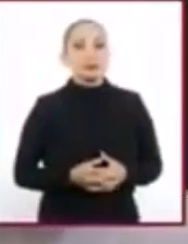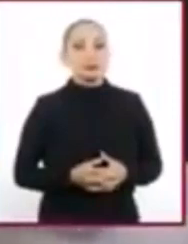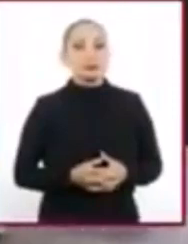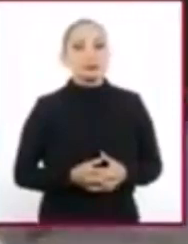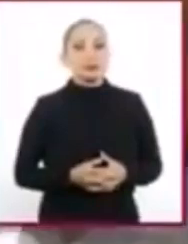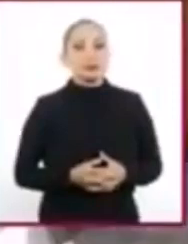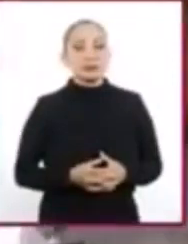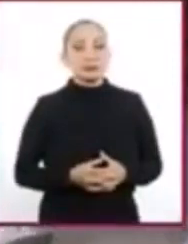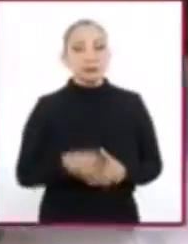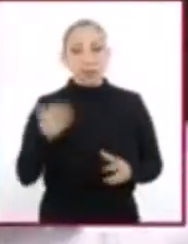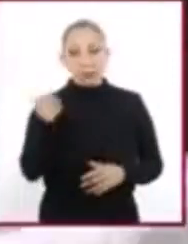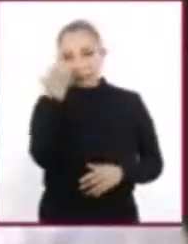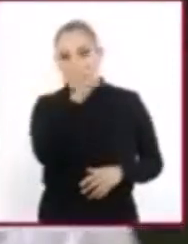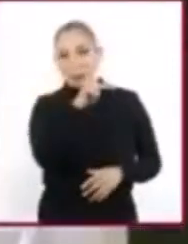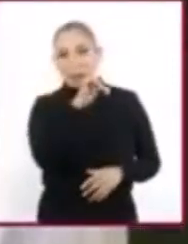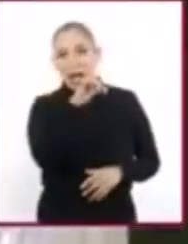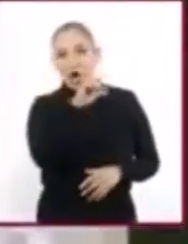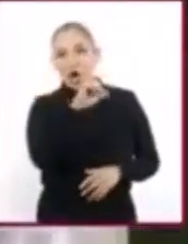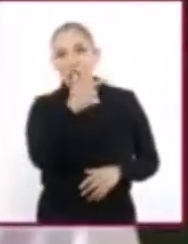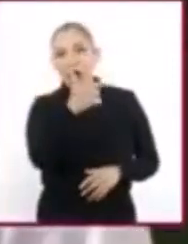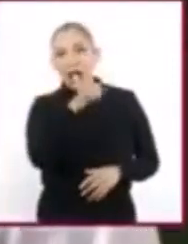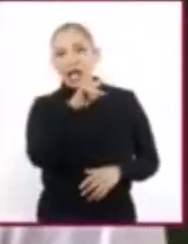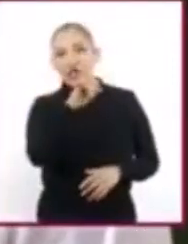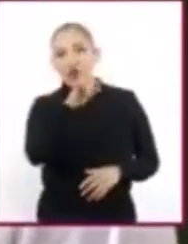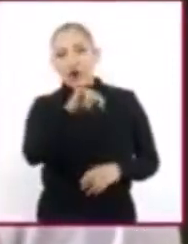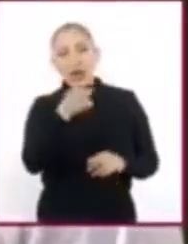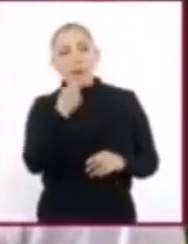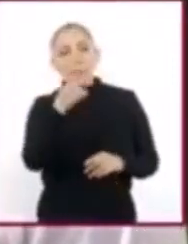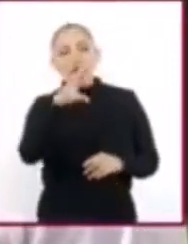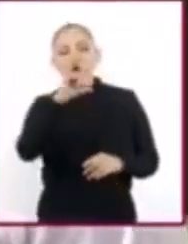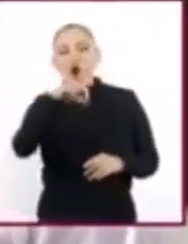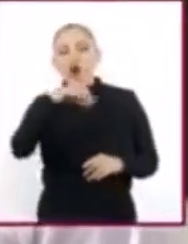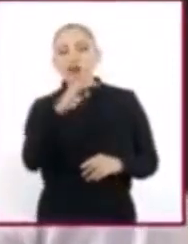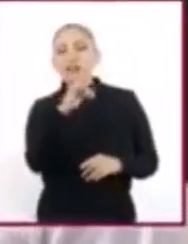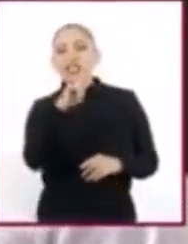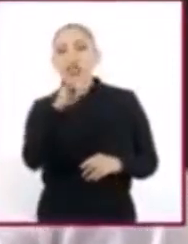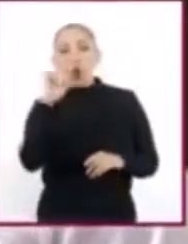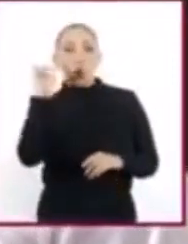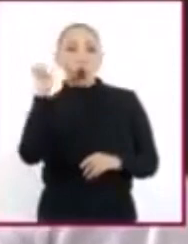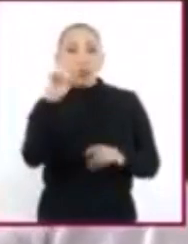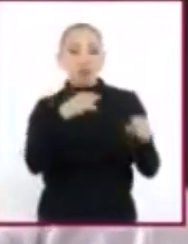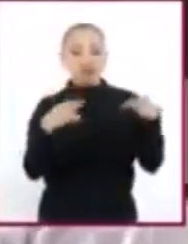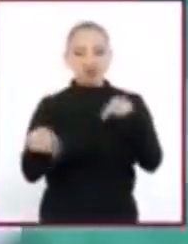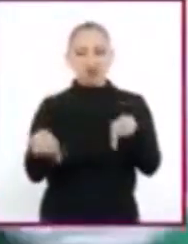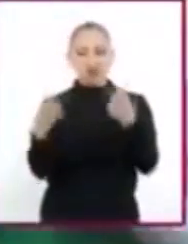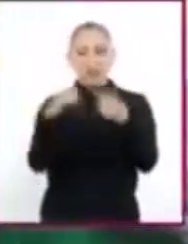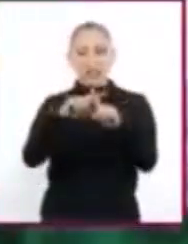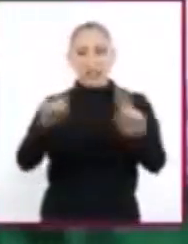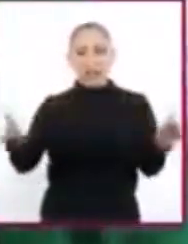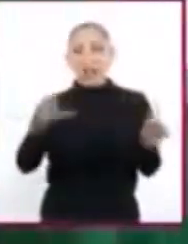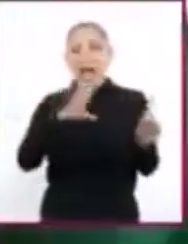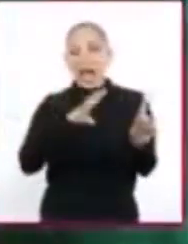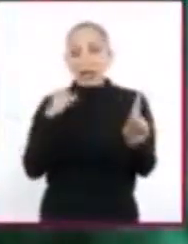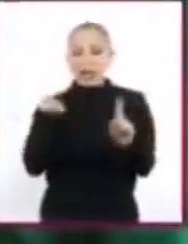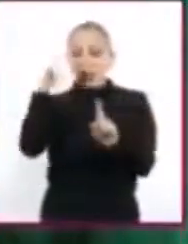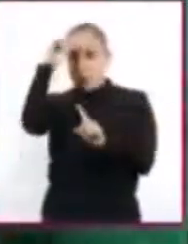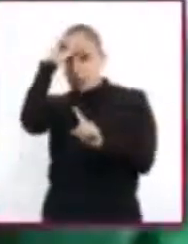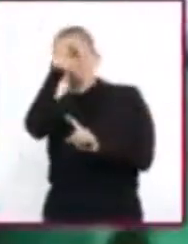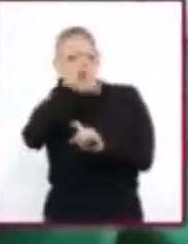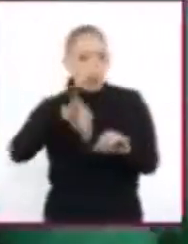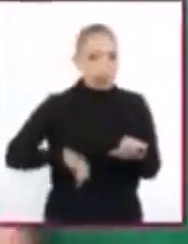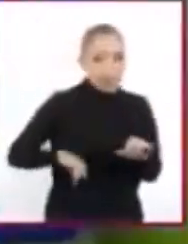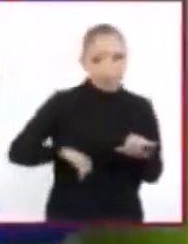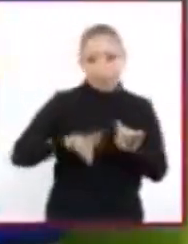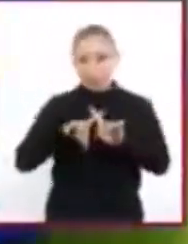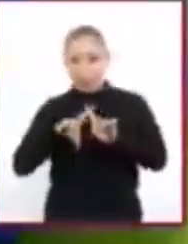De acuerdo con Paco Cascón, hablamos de conflicto en aquellas situaciones de disputa o divergencia en las que hay contraposición de intereses